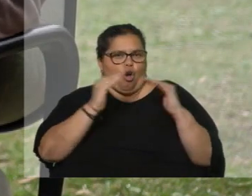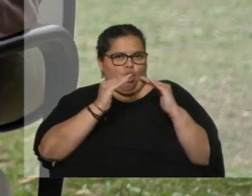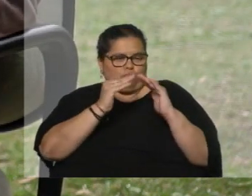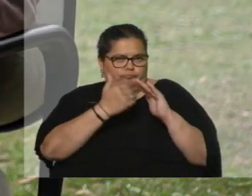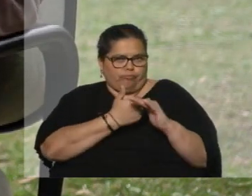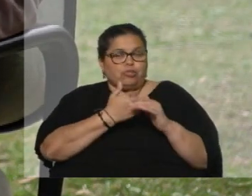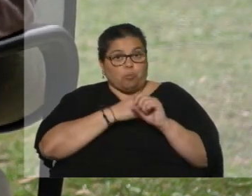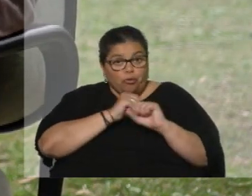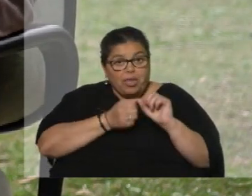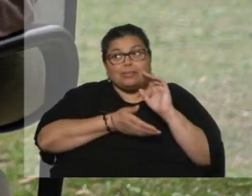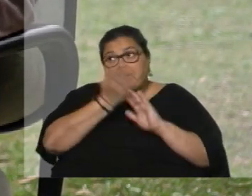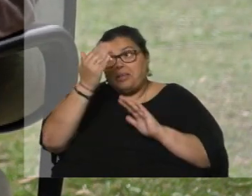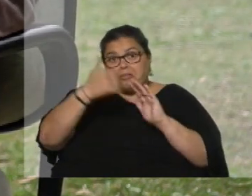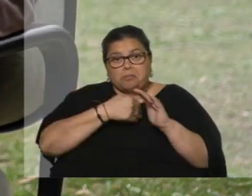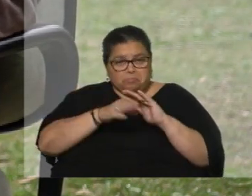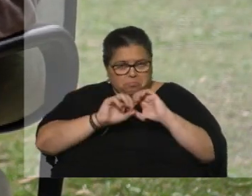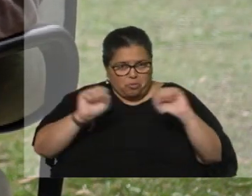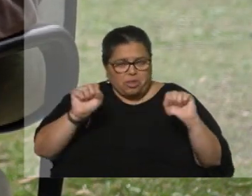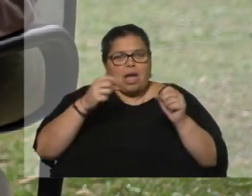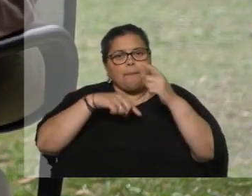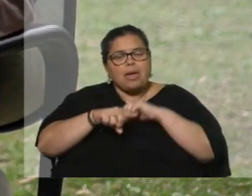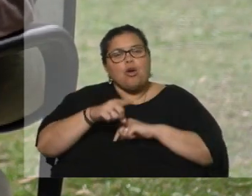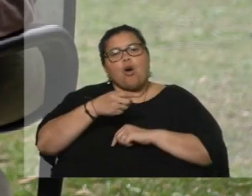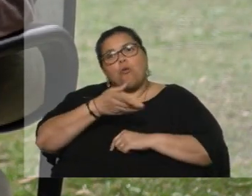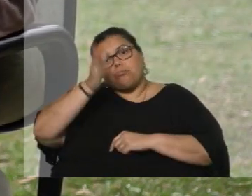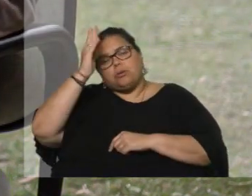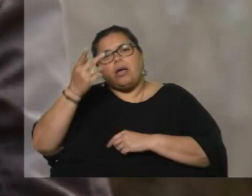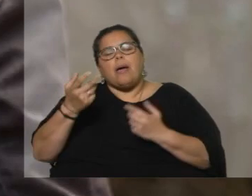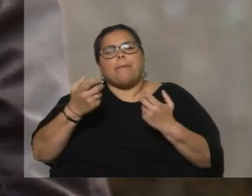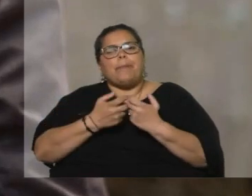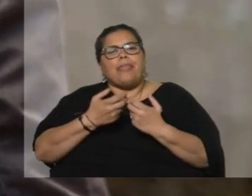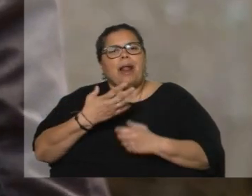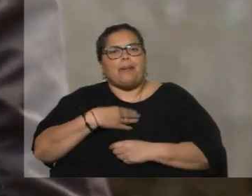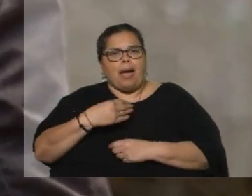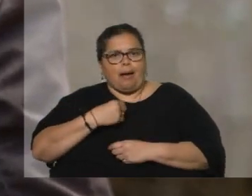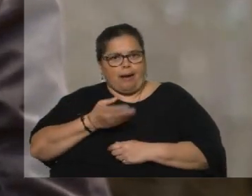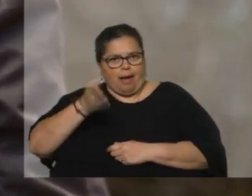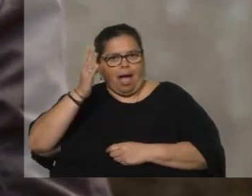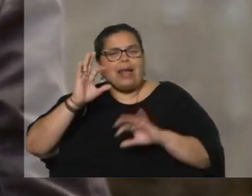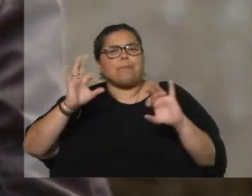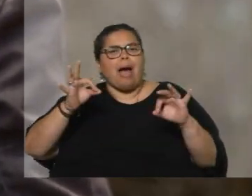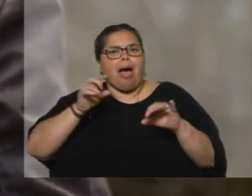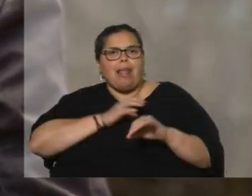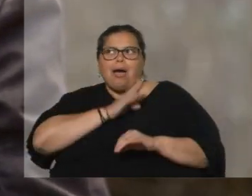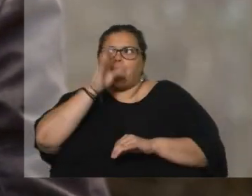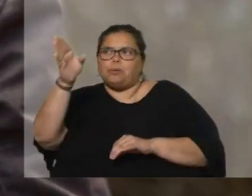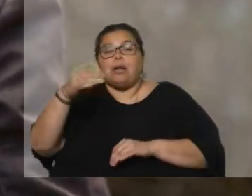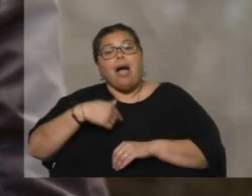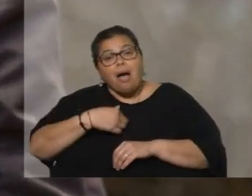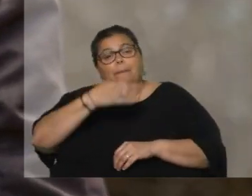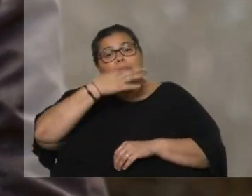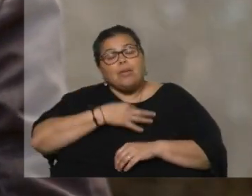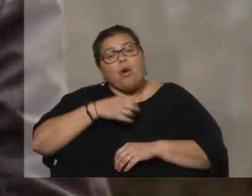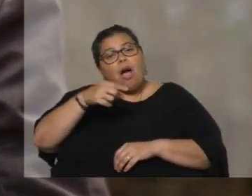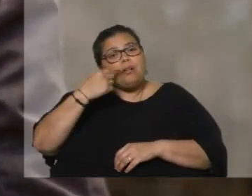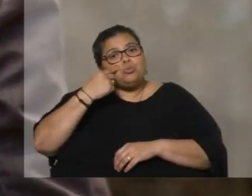visitar a mi hermana. Las piedras acá, estaban piedras blancas. Y me dijo, mirá, me enteré de un lugar que es para liberados, quizá